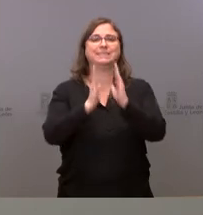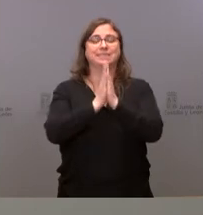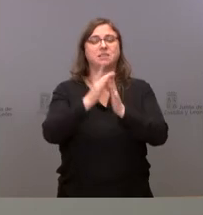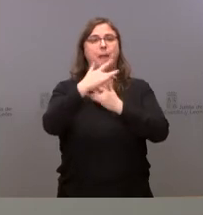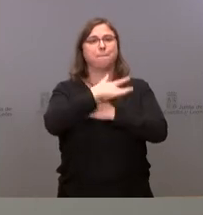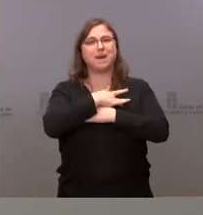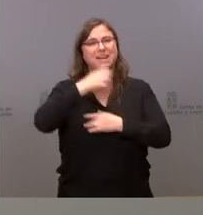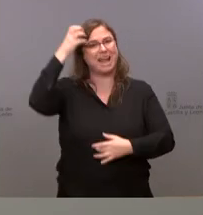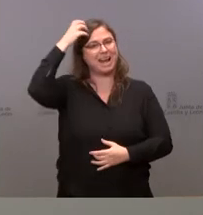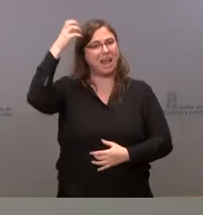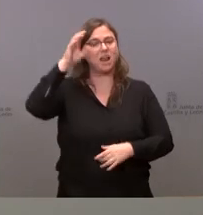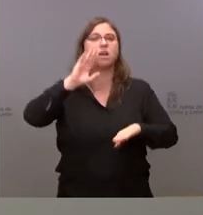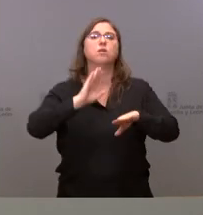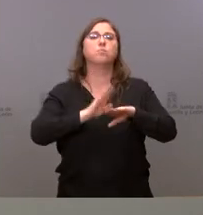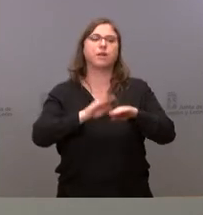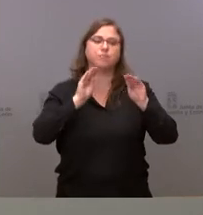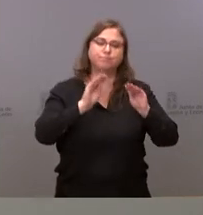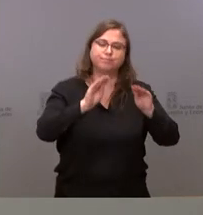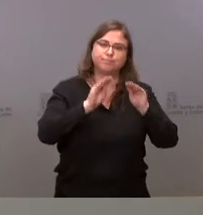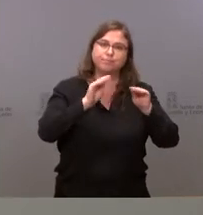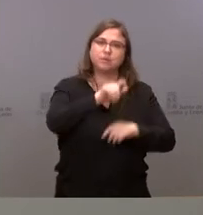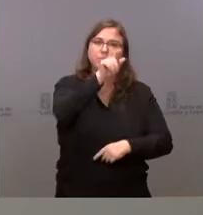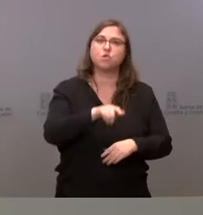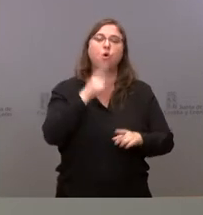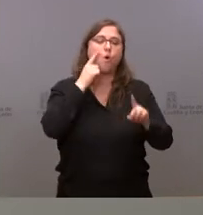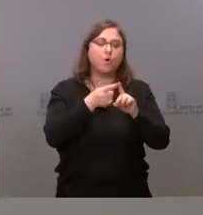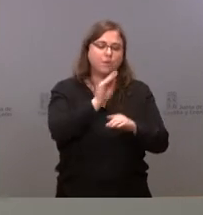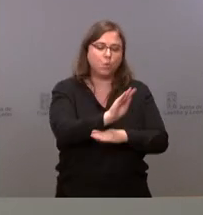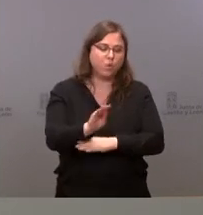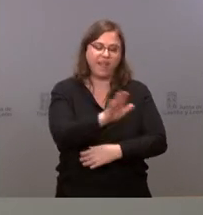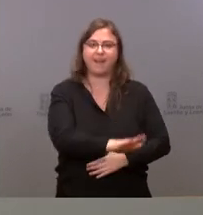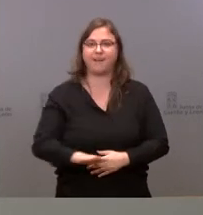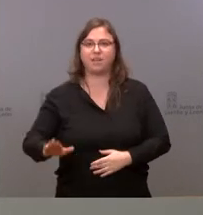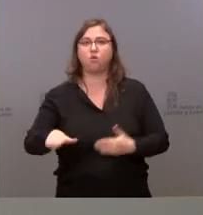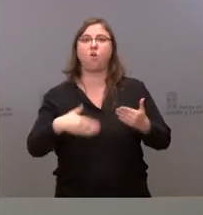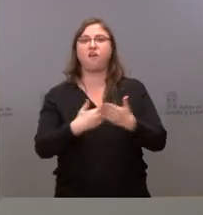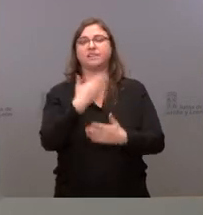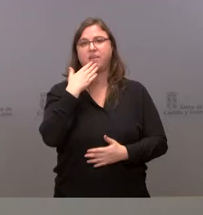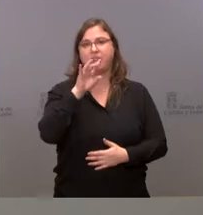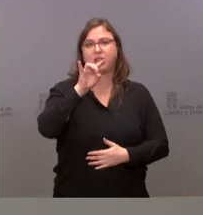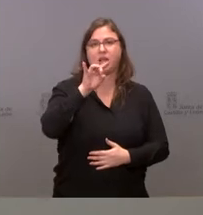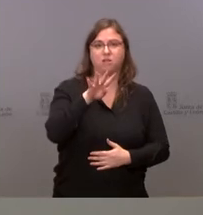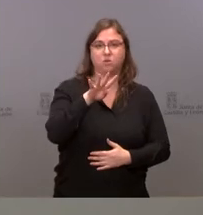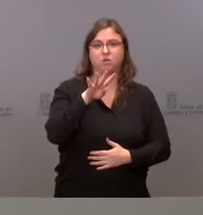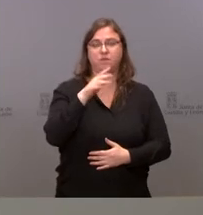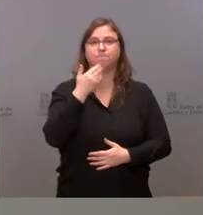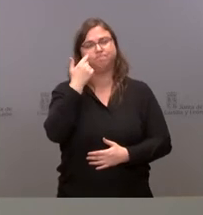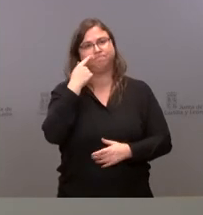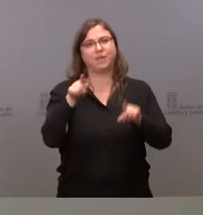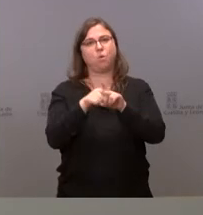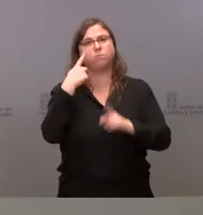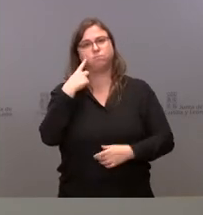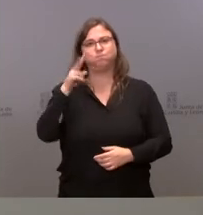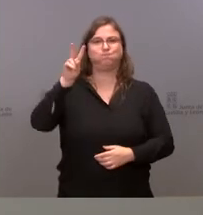para la formación de personas para cuidados de los más pequeños, hasta 14 años. El reconocimiento,